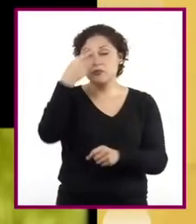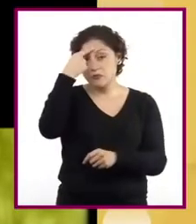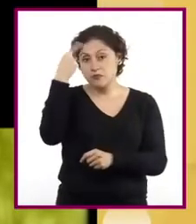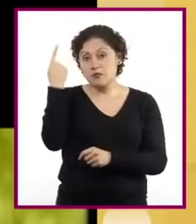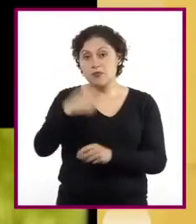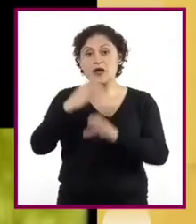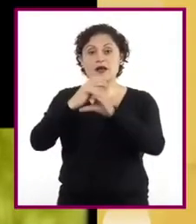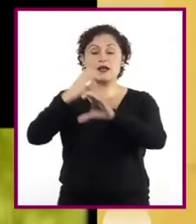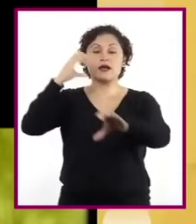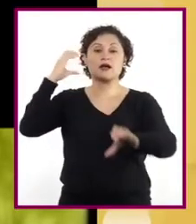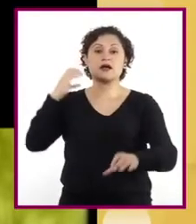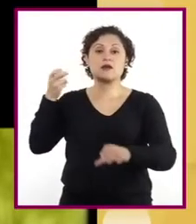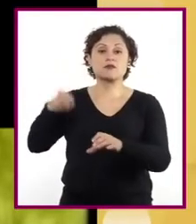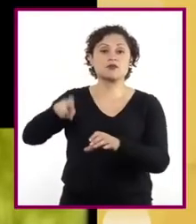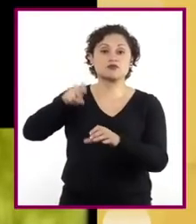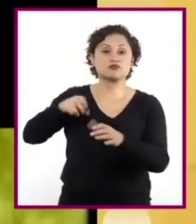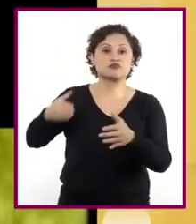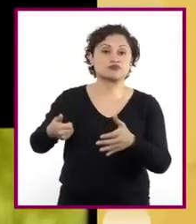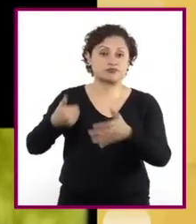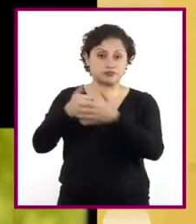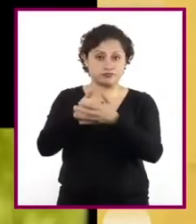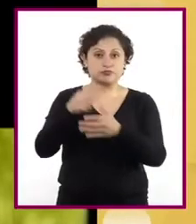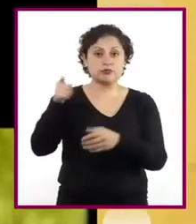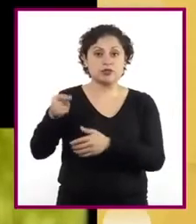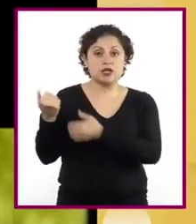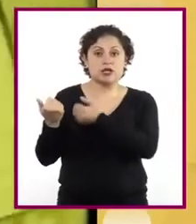para guardar su canasta llena de tortillas.